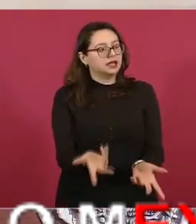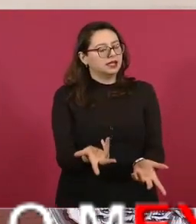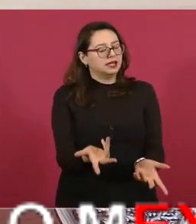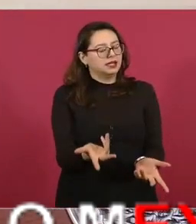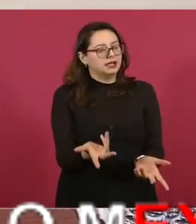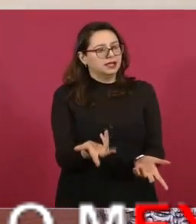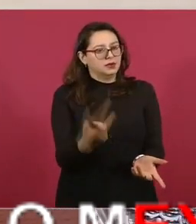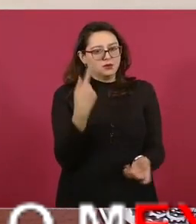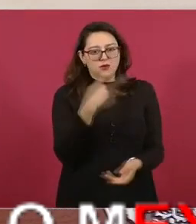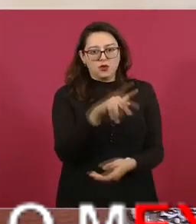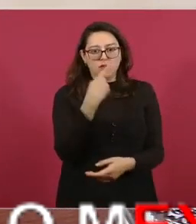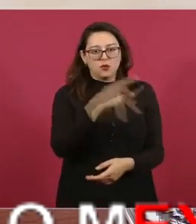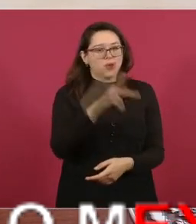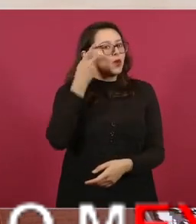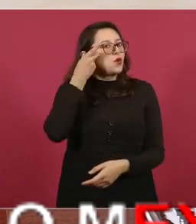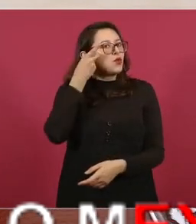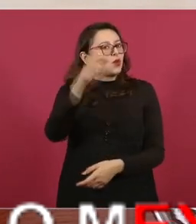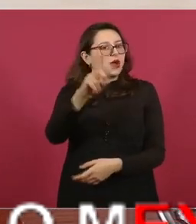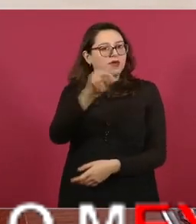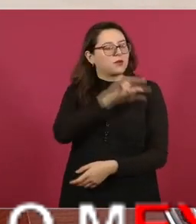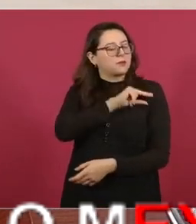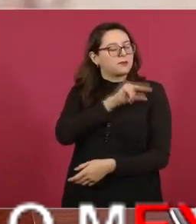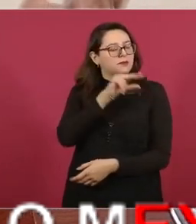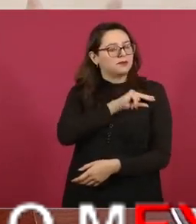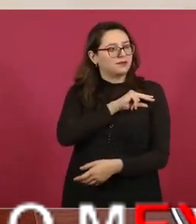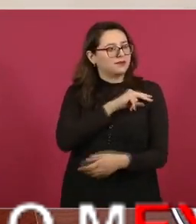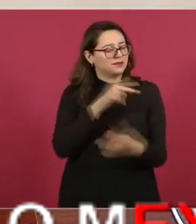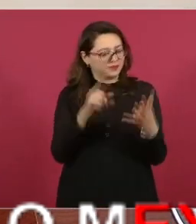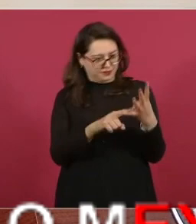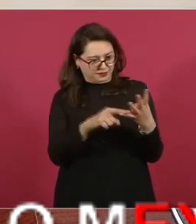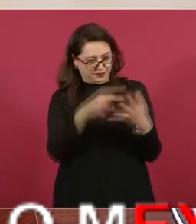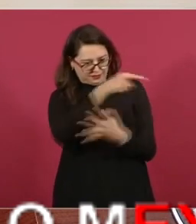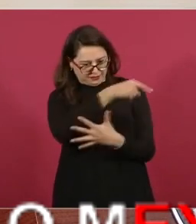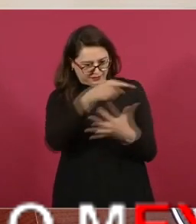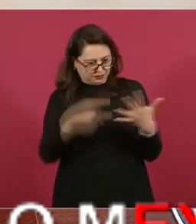sigue siendo propiedad de la empresa